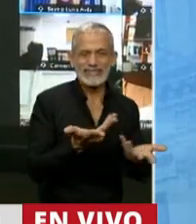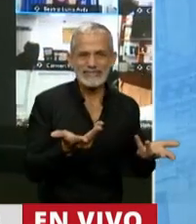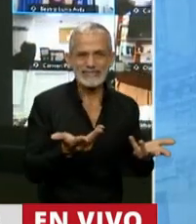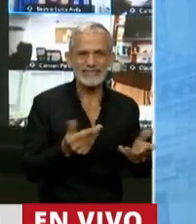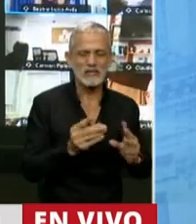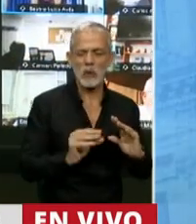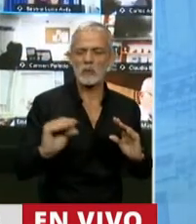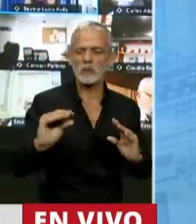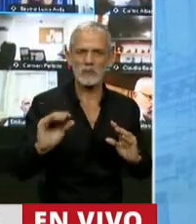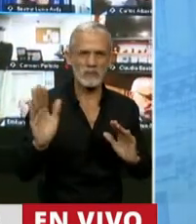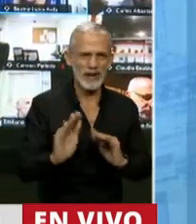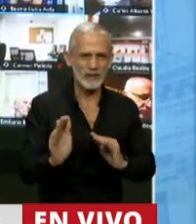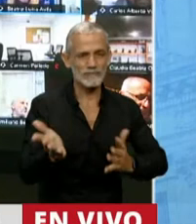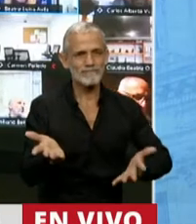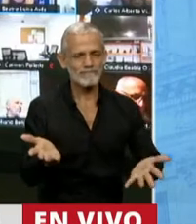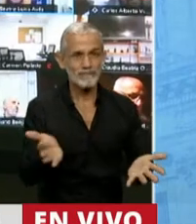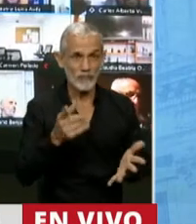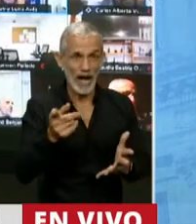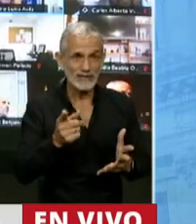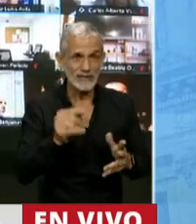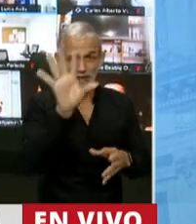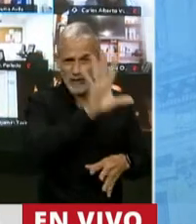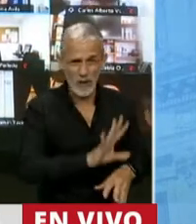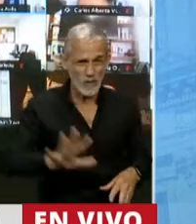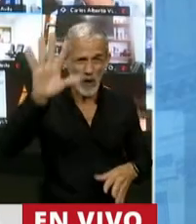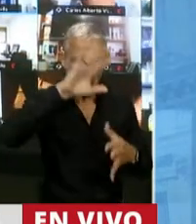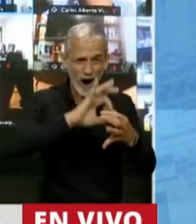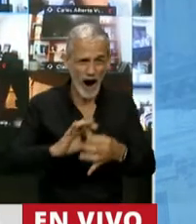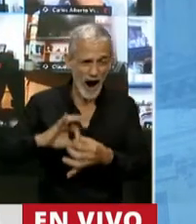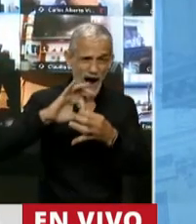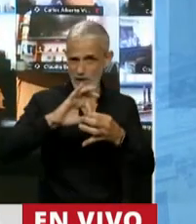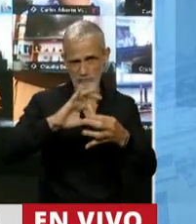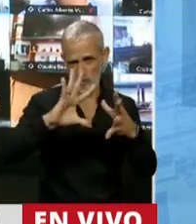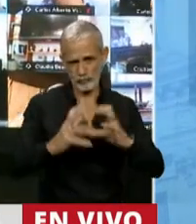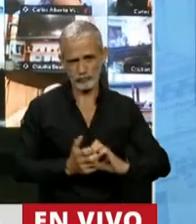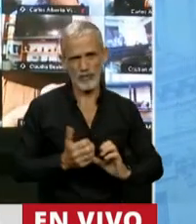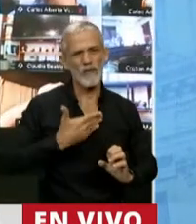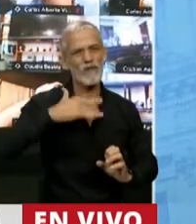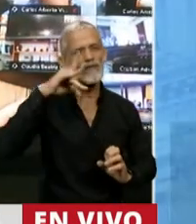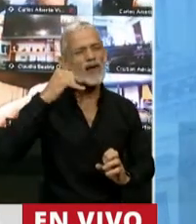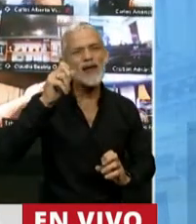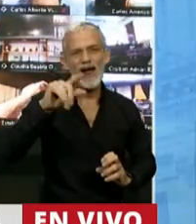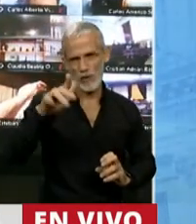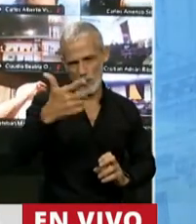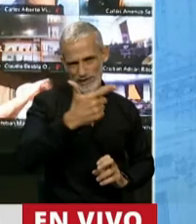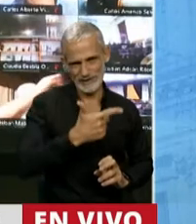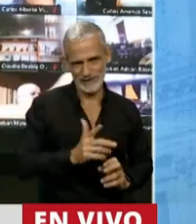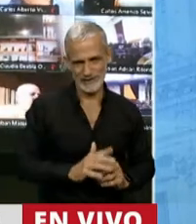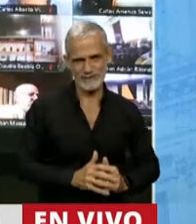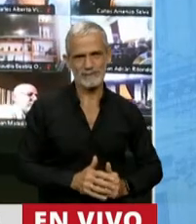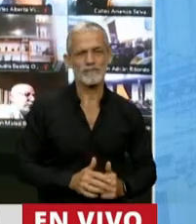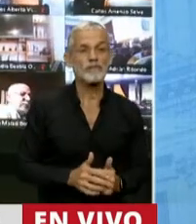Y esto en la práctica degrada el federalismo, que estamos hablando y que he escuchado muchos diputados hacer mención de esto.